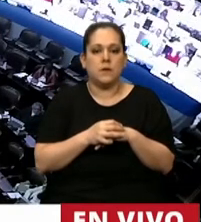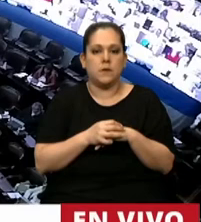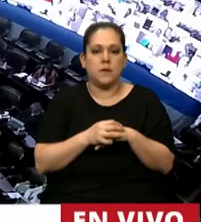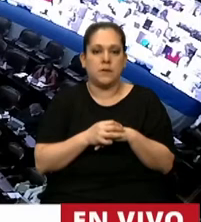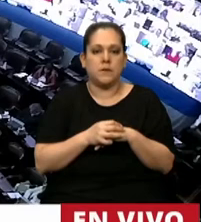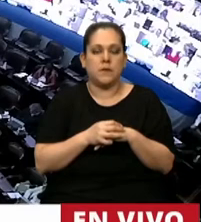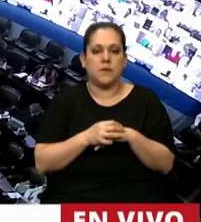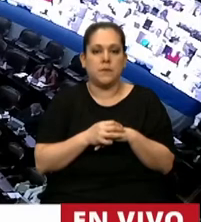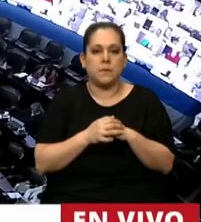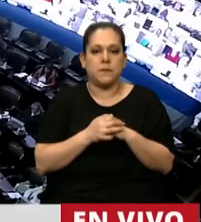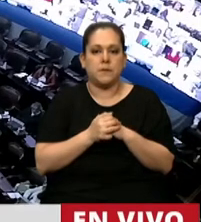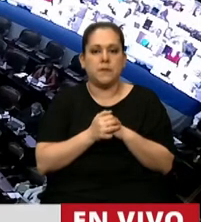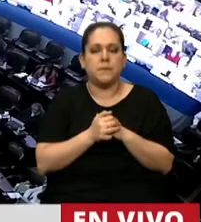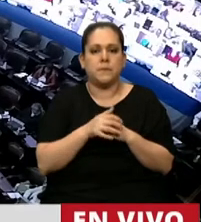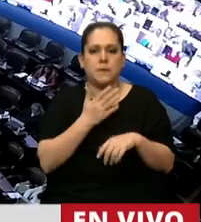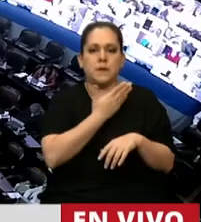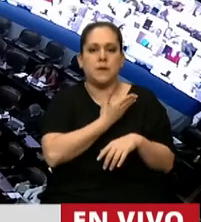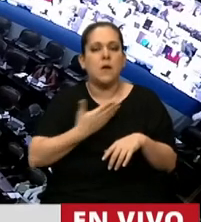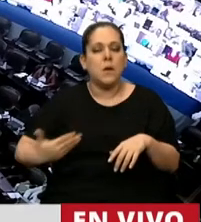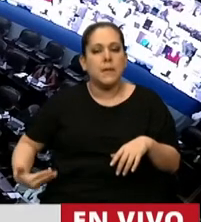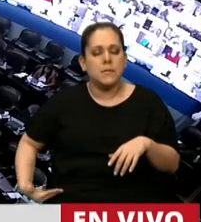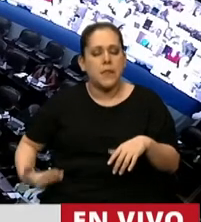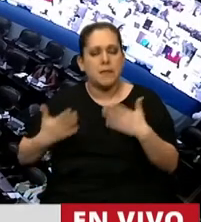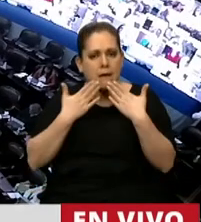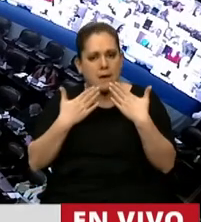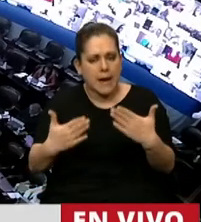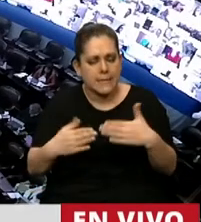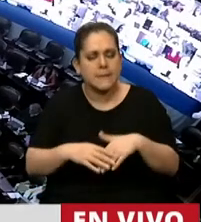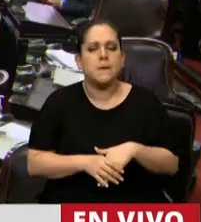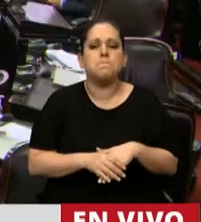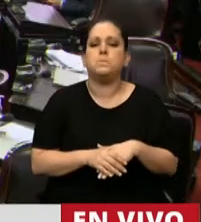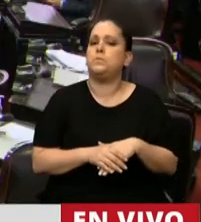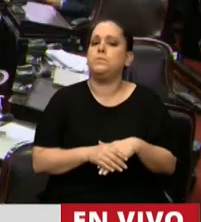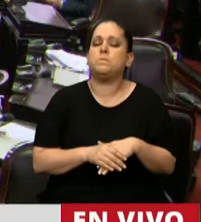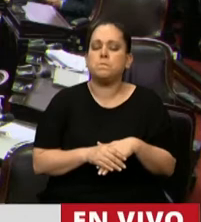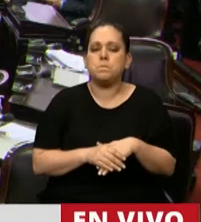Gracias, señor Presidente. Como se ha señalado en más de una oportunidad,